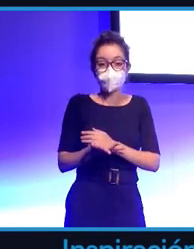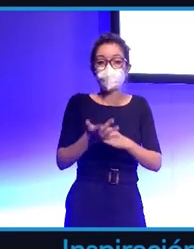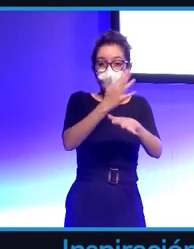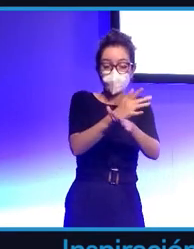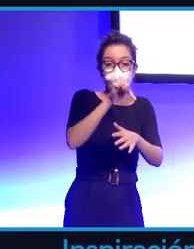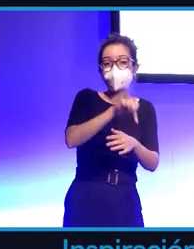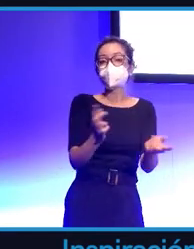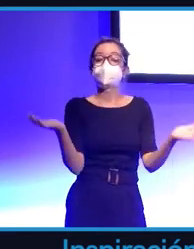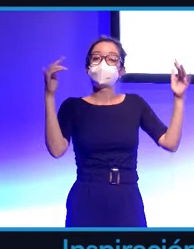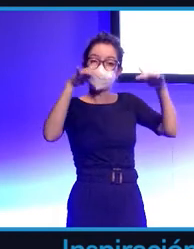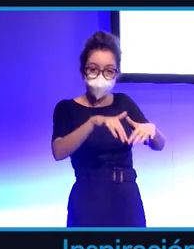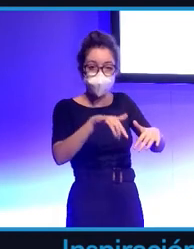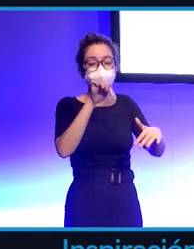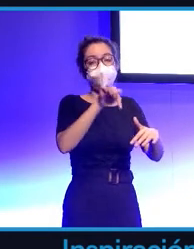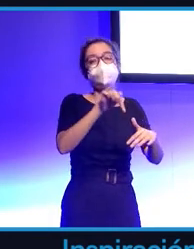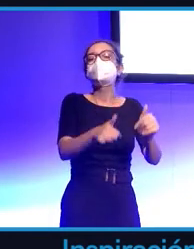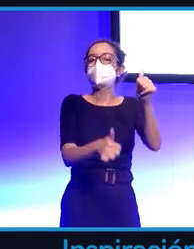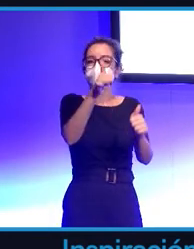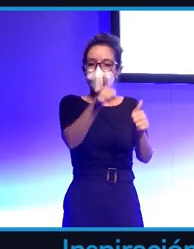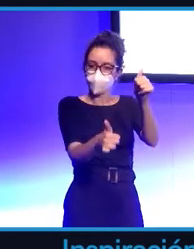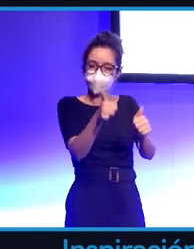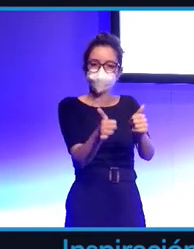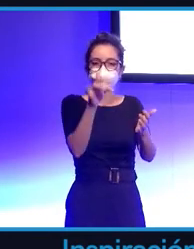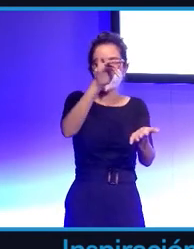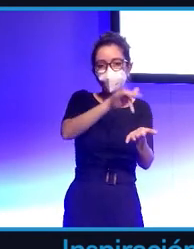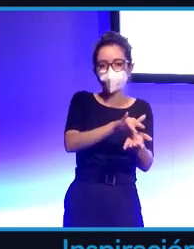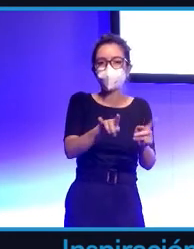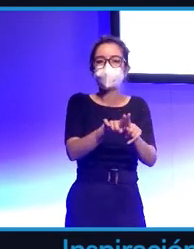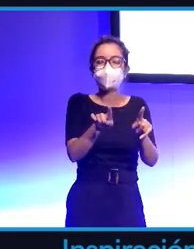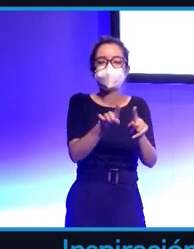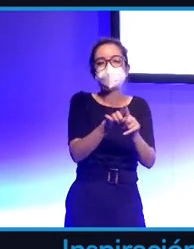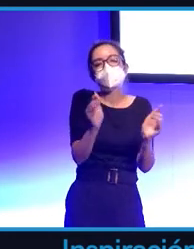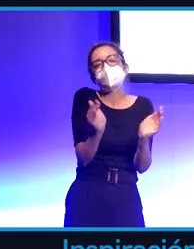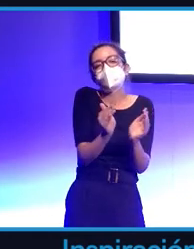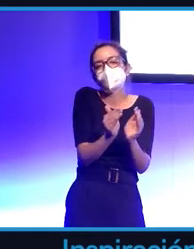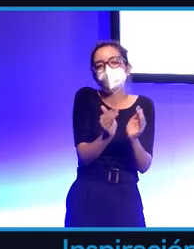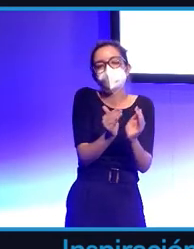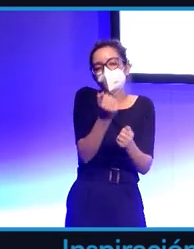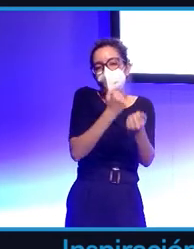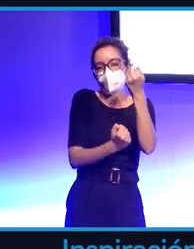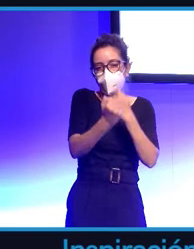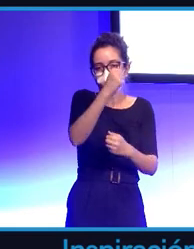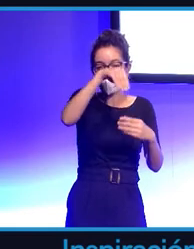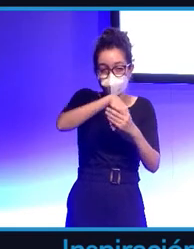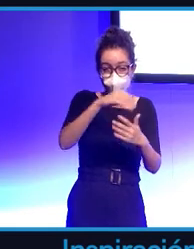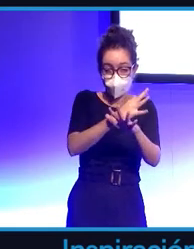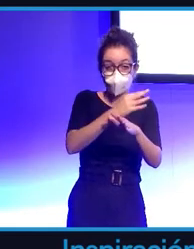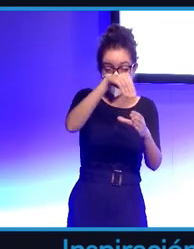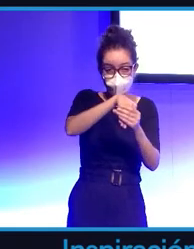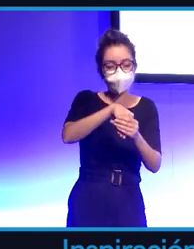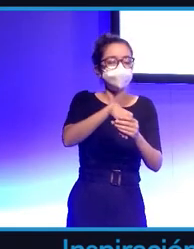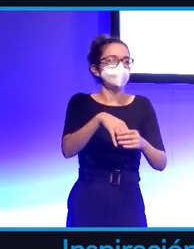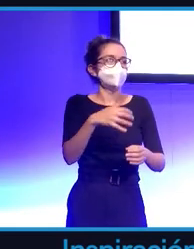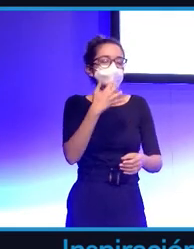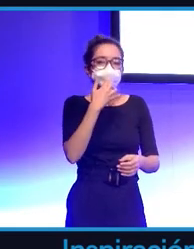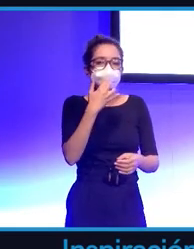quedan, luego de repente hacen sus campeonatos. Hay una microeconomía ya a nivel mundial entre ellos, de repente